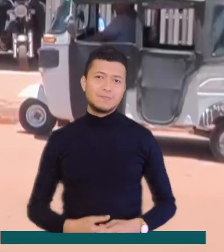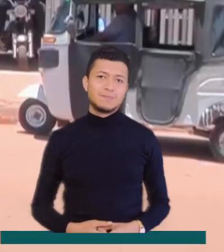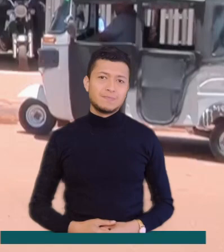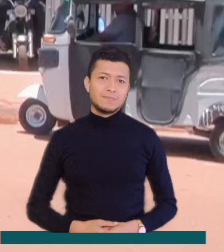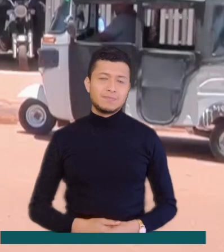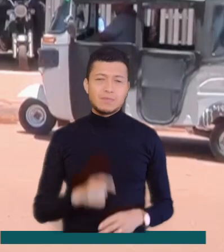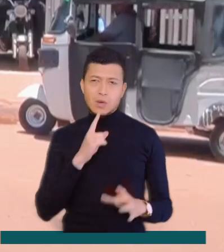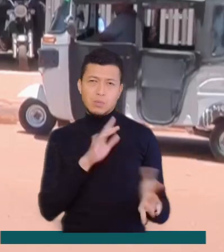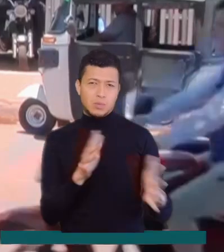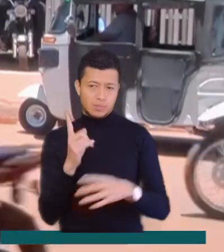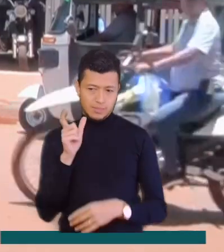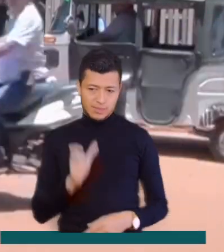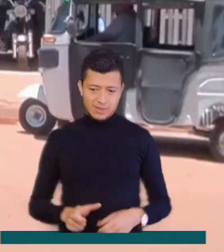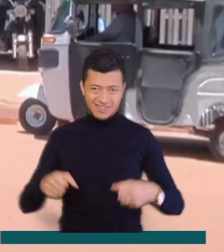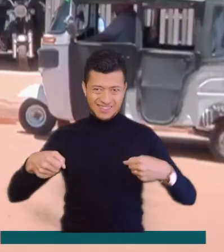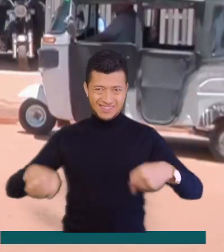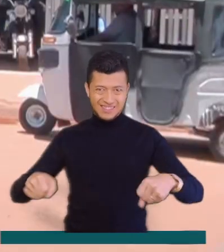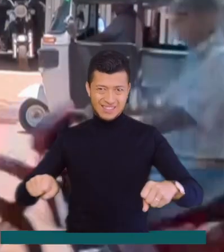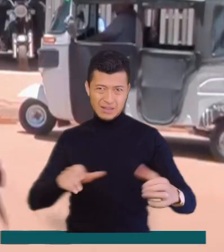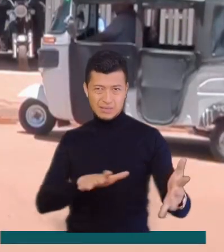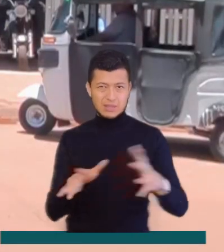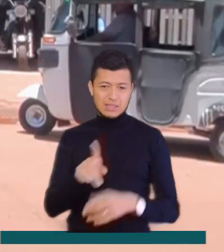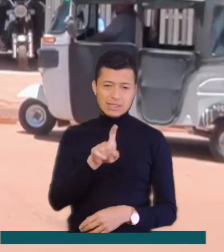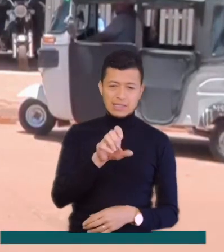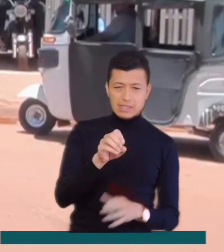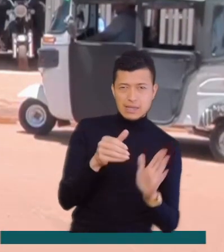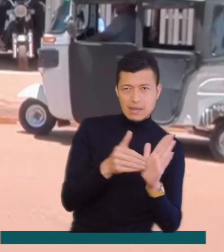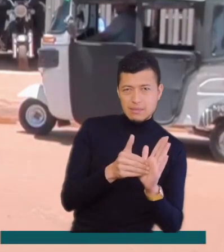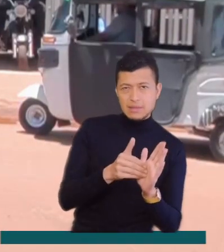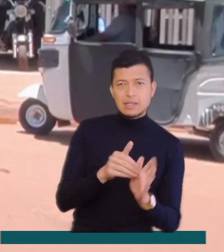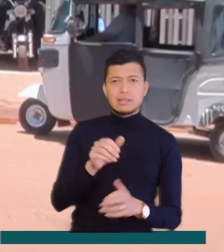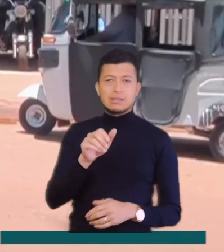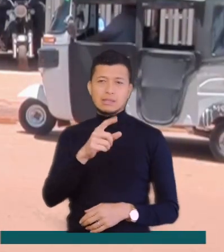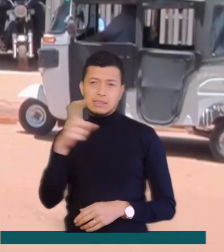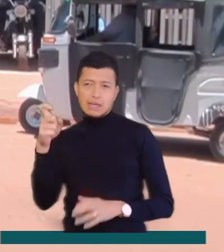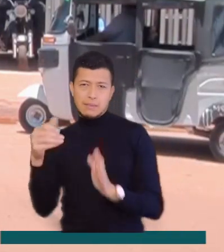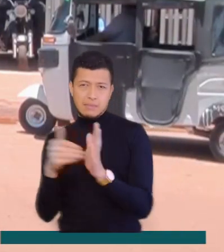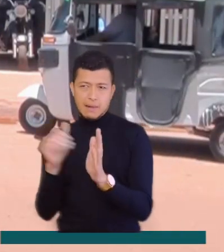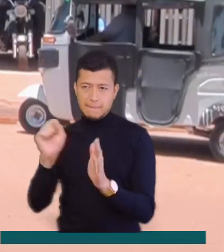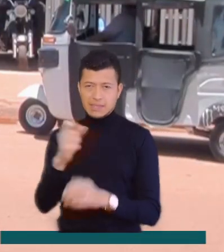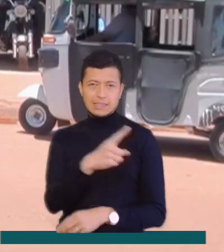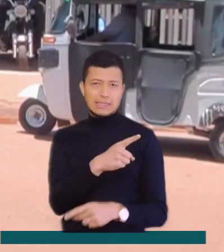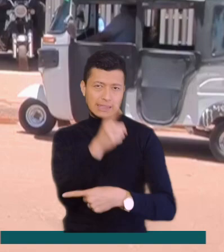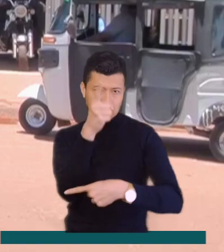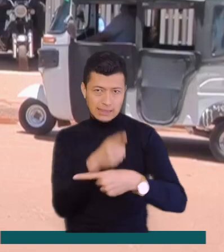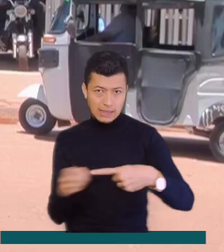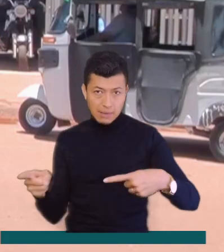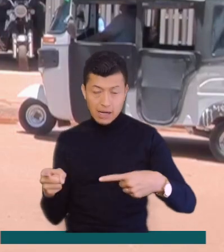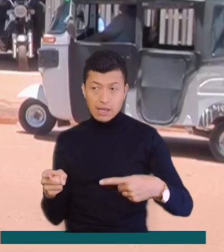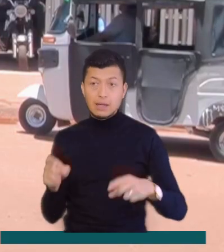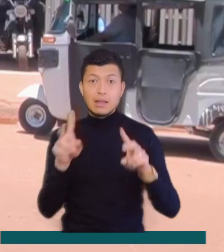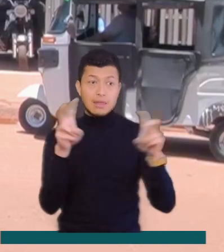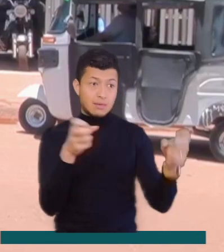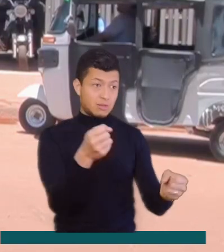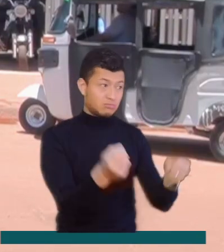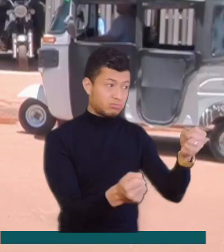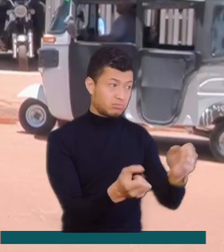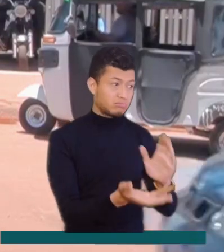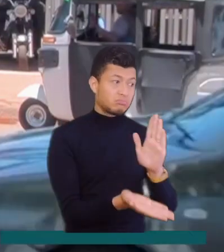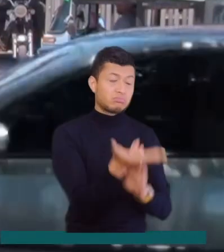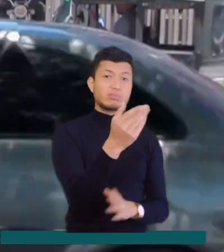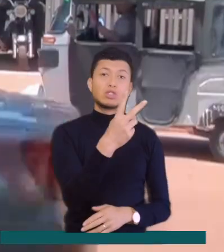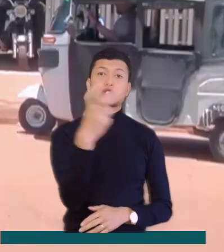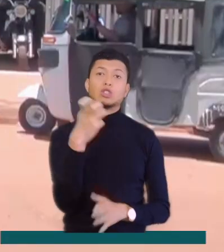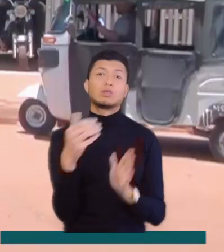En promedio, una persona con motocicleta gasta entre 60 mil y 100 mil pesos semanalmente tanqueando. En el caso de los automóviles, las cifras pueden